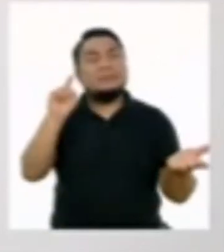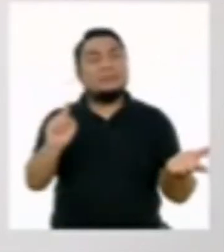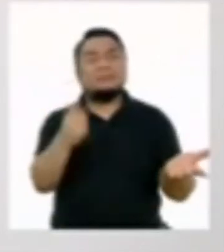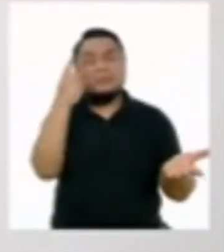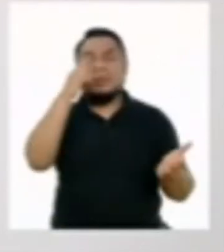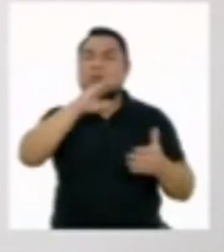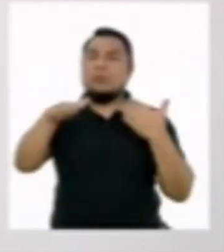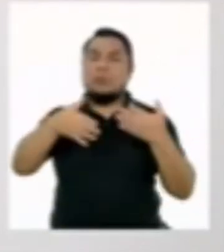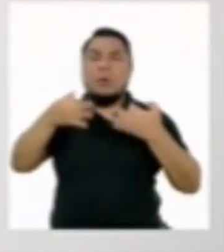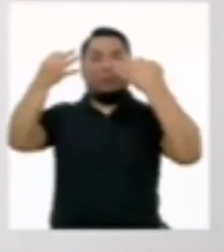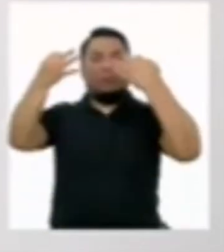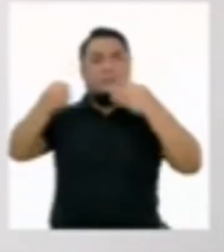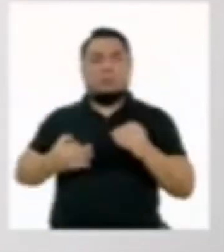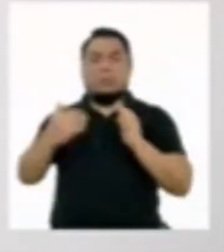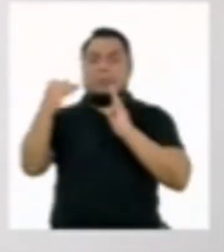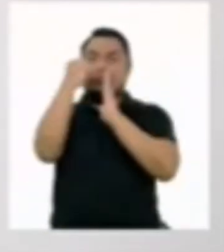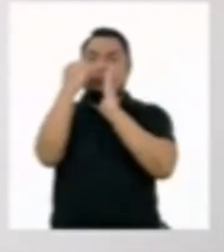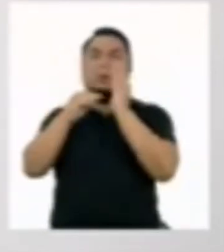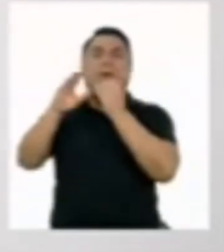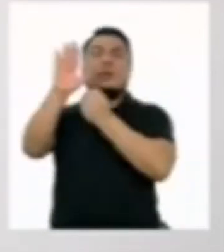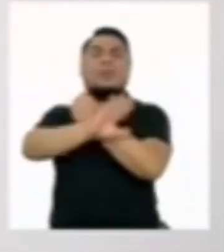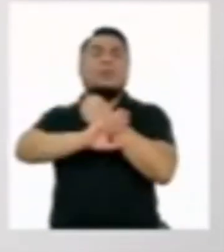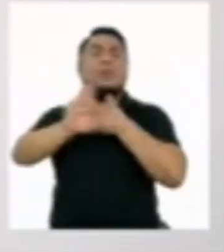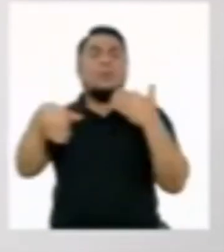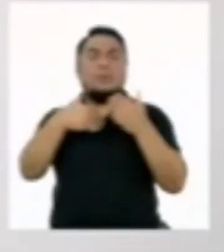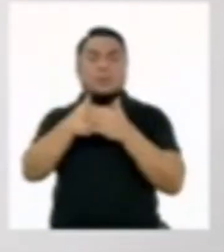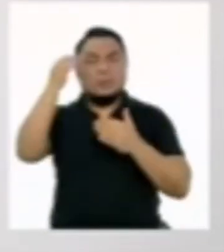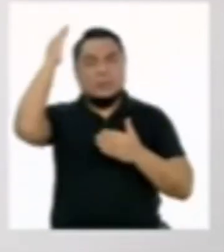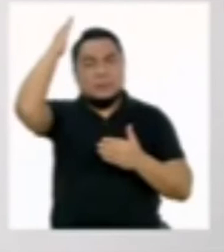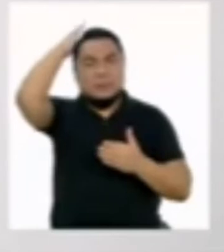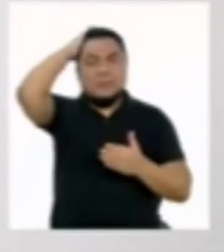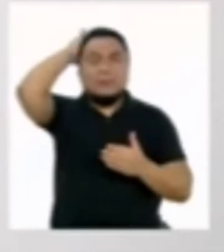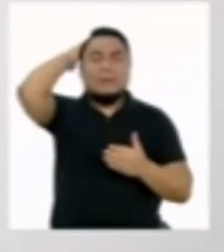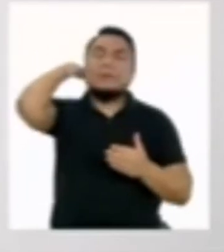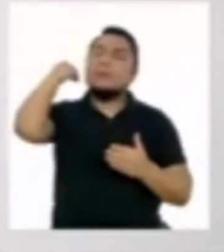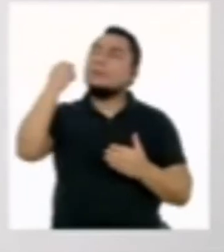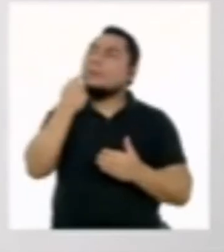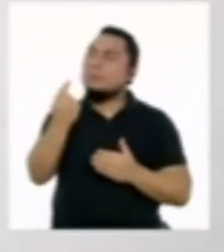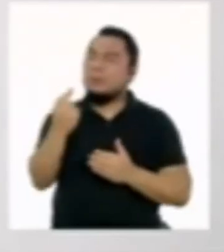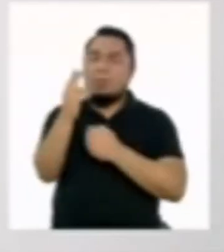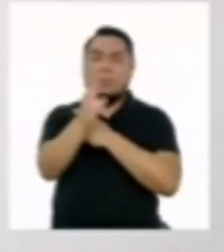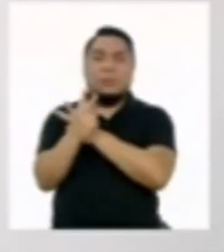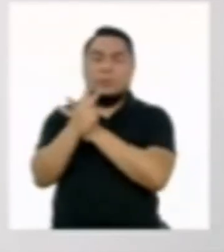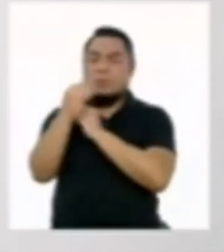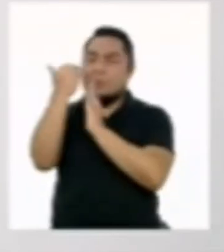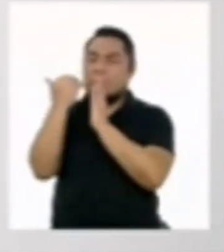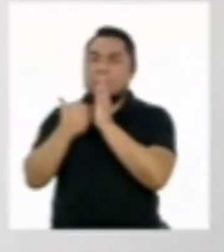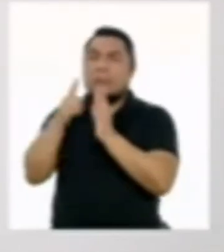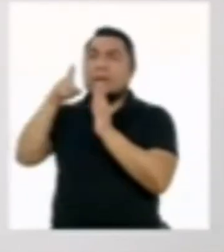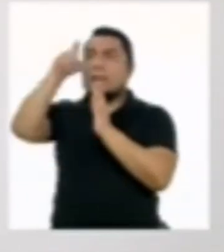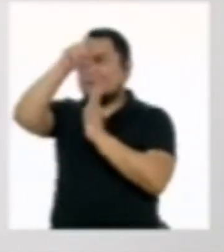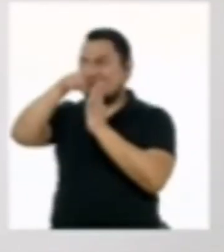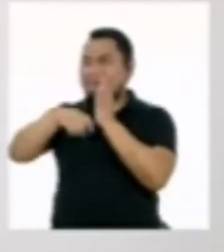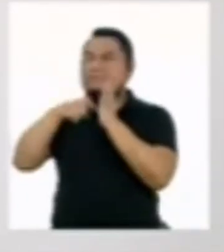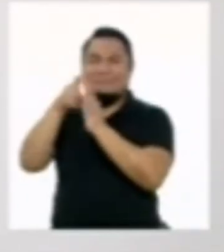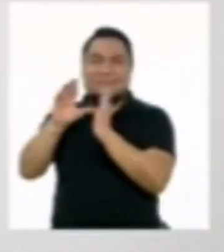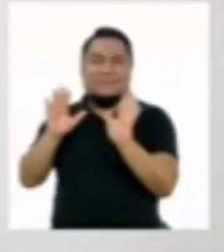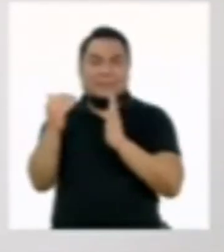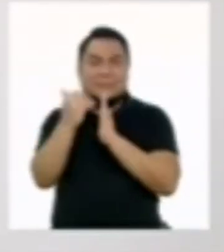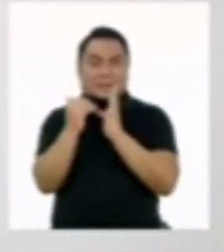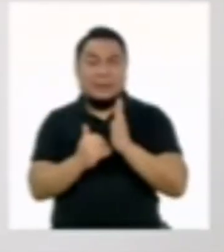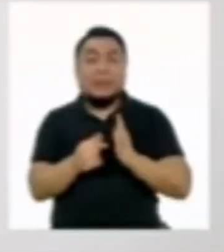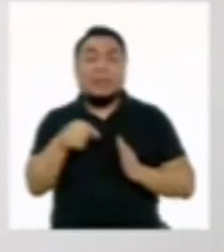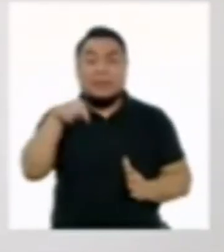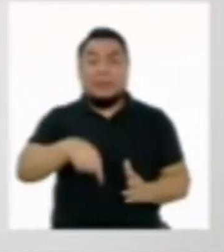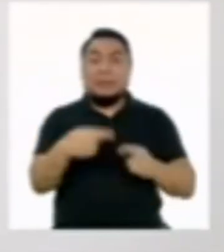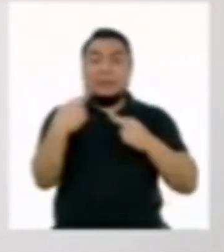altos estándares y tomando todas las precauciones del caso. Aquí el Estado tiene un rol central